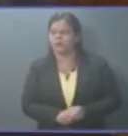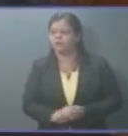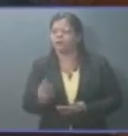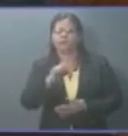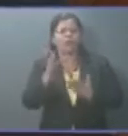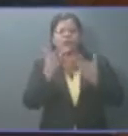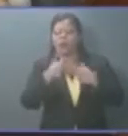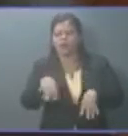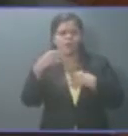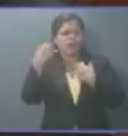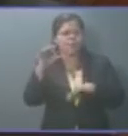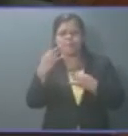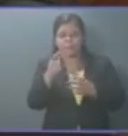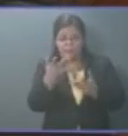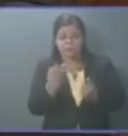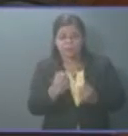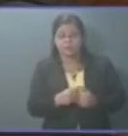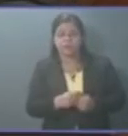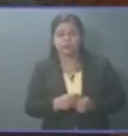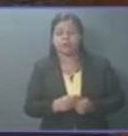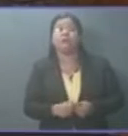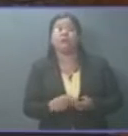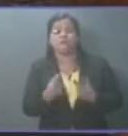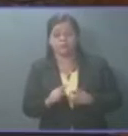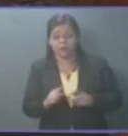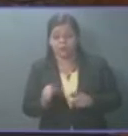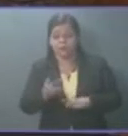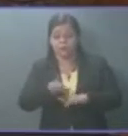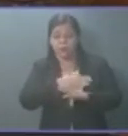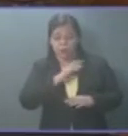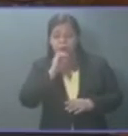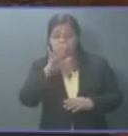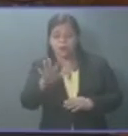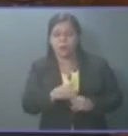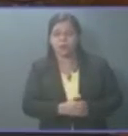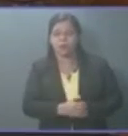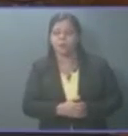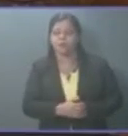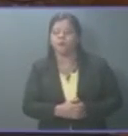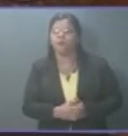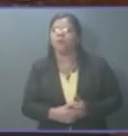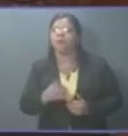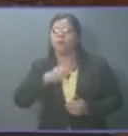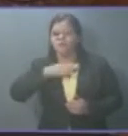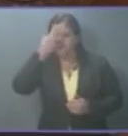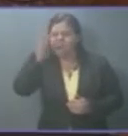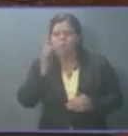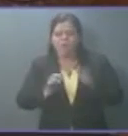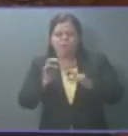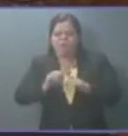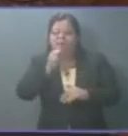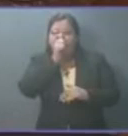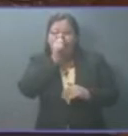papel cualquiera como ellos quieren hacer ver. Y por eso, como dijo me parece que el secretario privado,